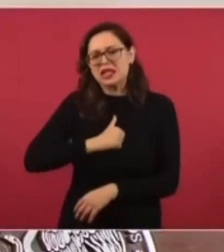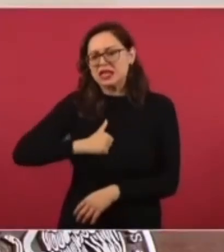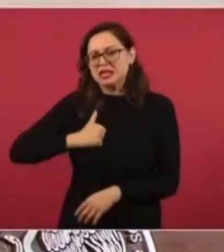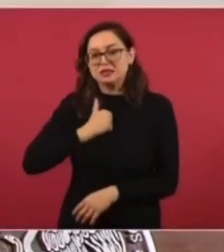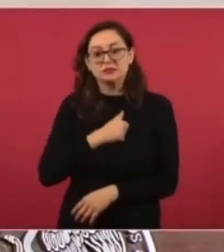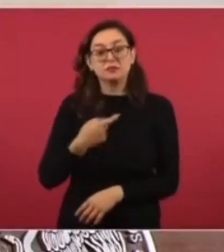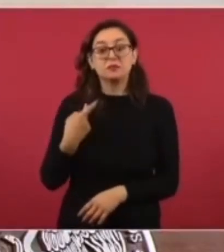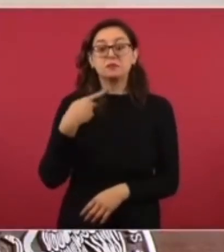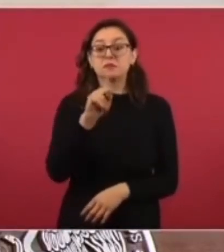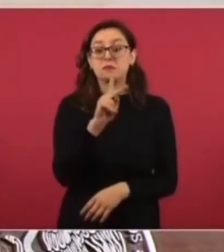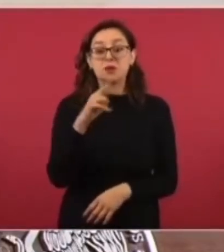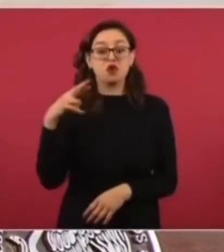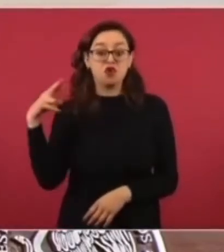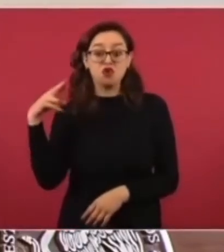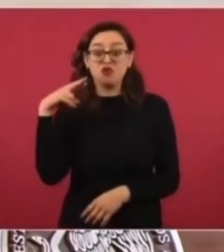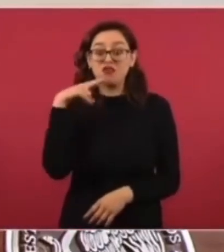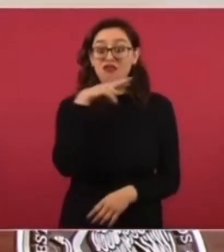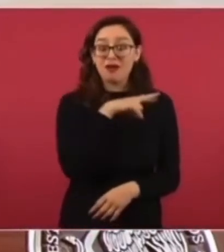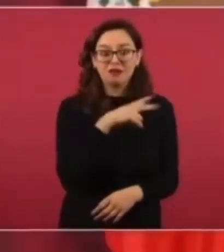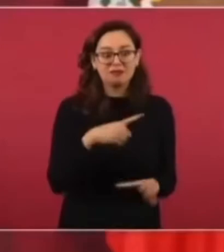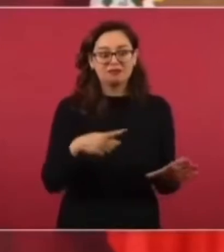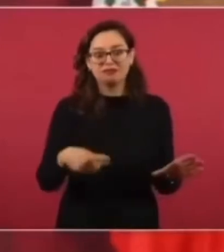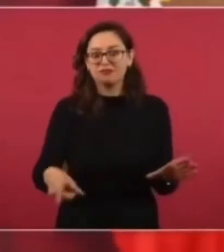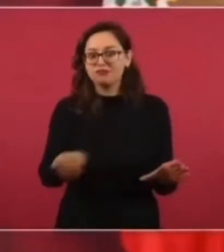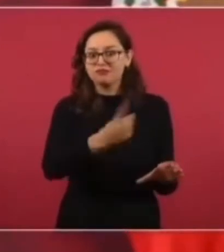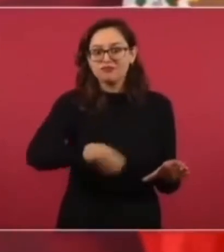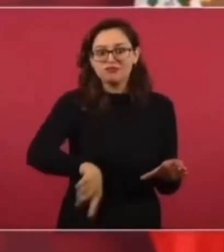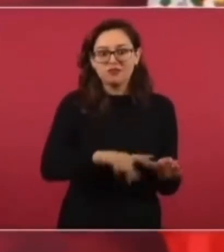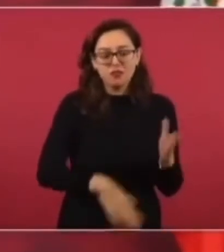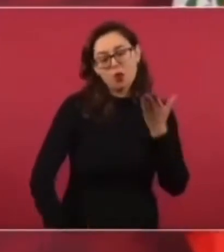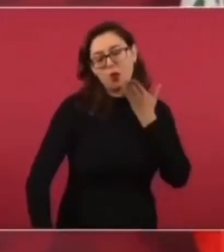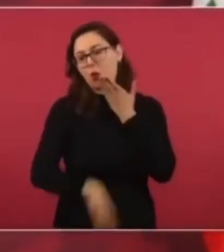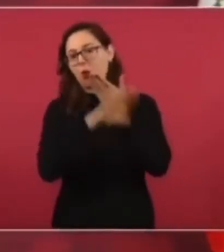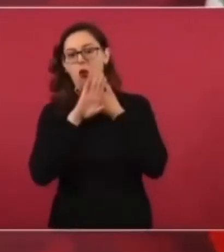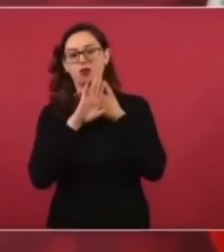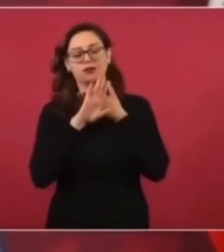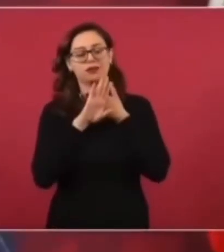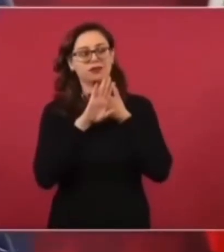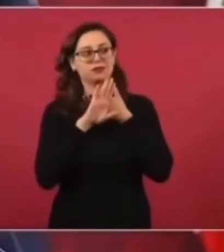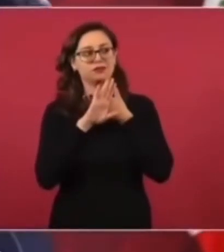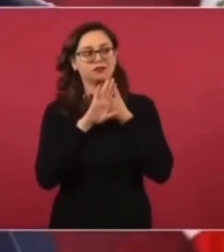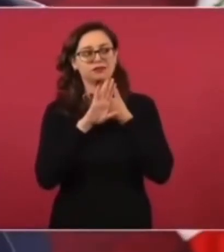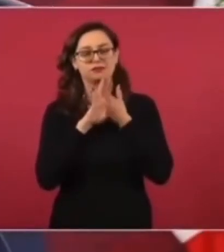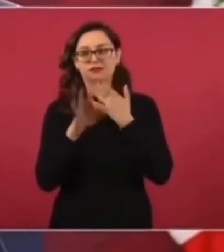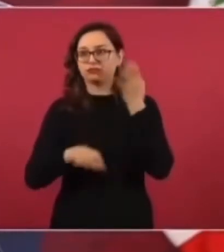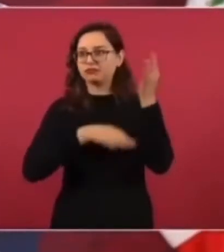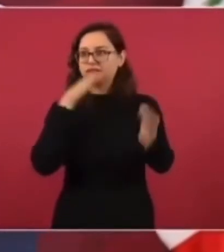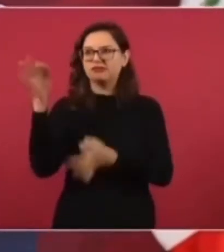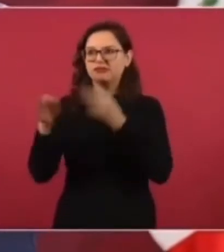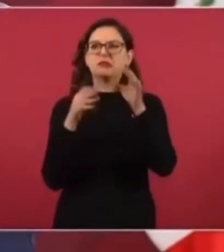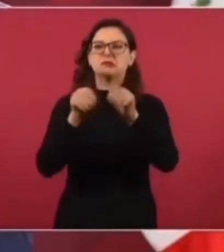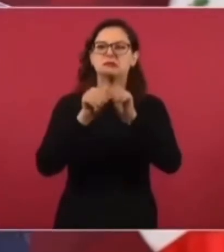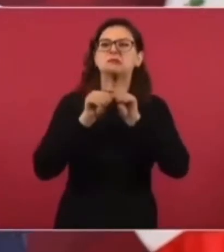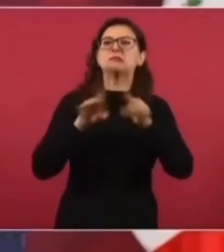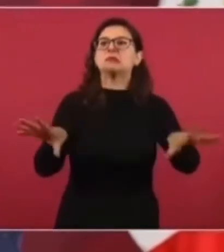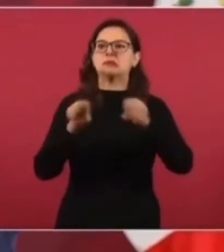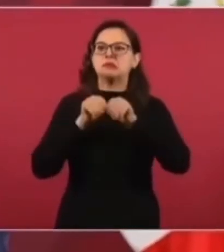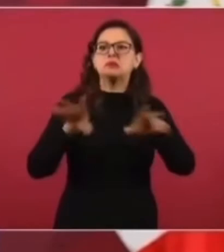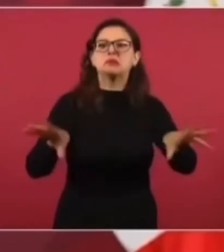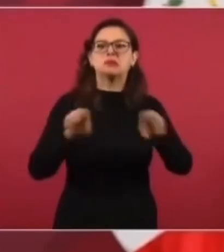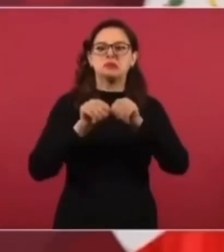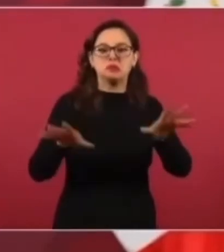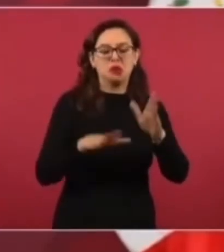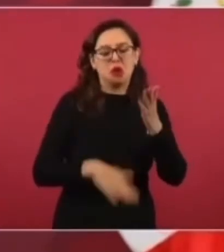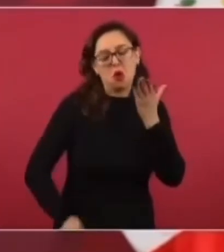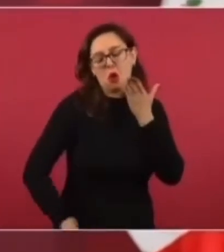el único prudente, porque es un hombre con convicción, es un verdadero